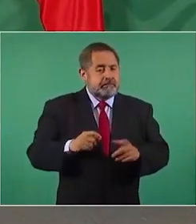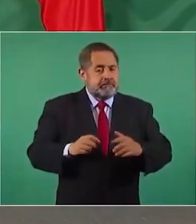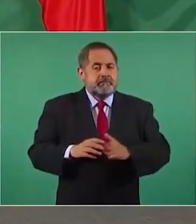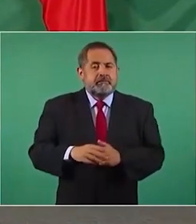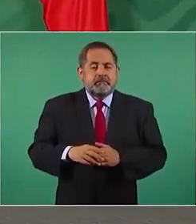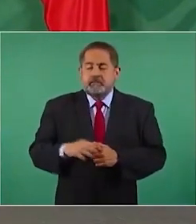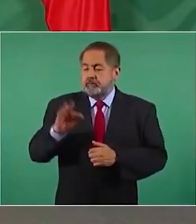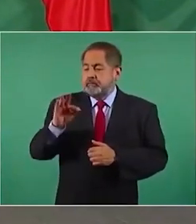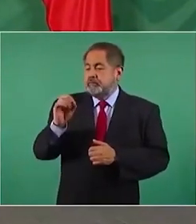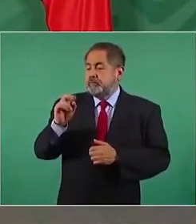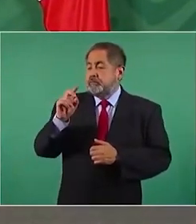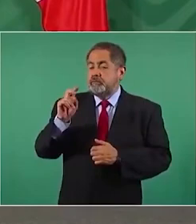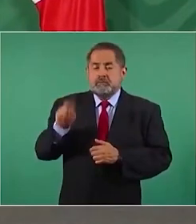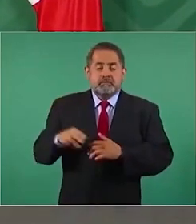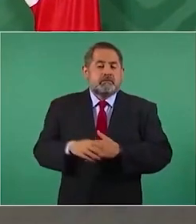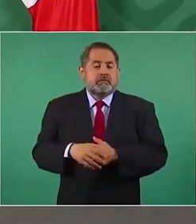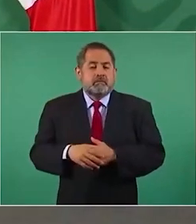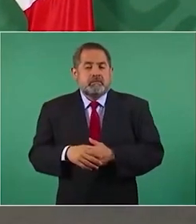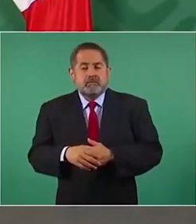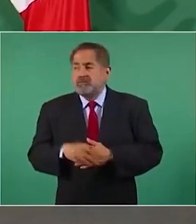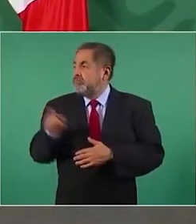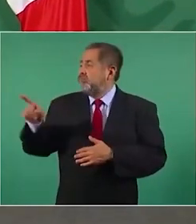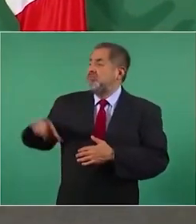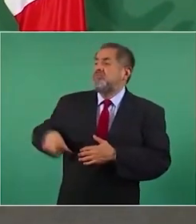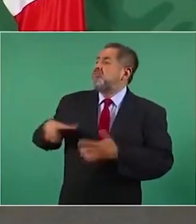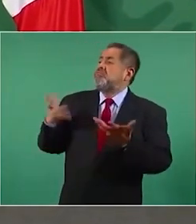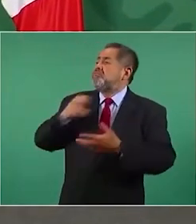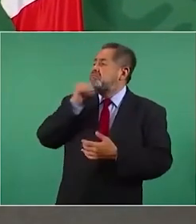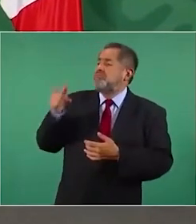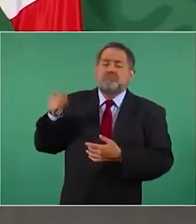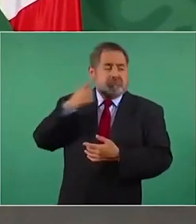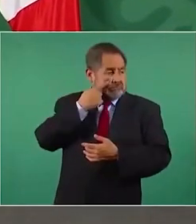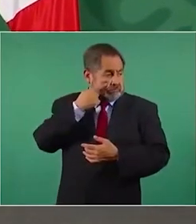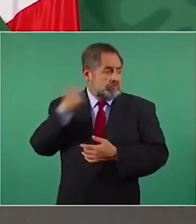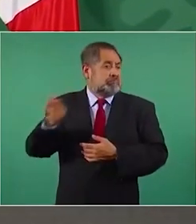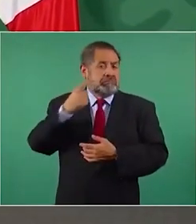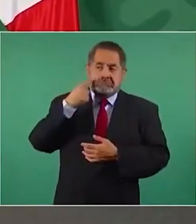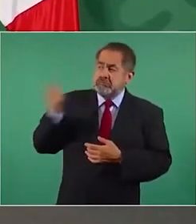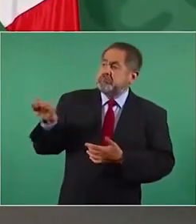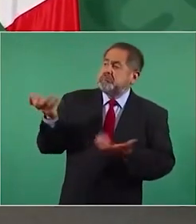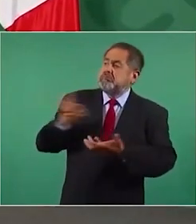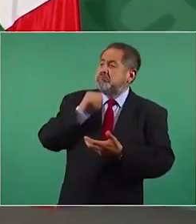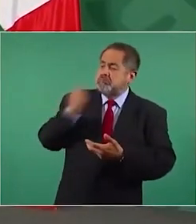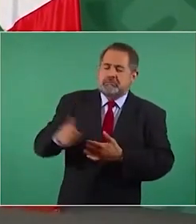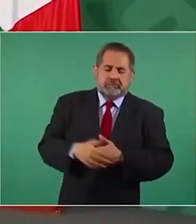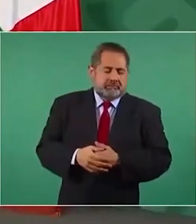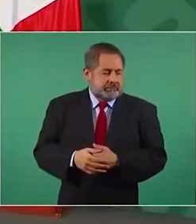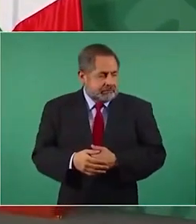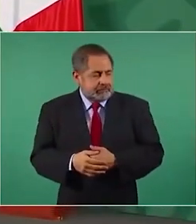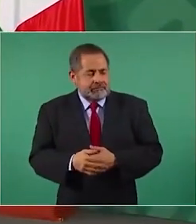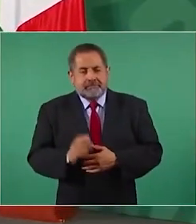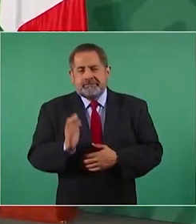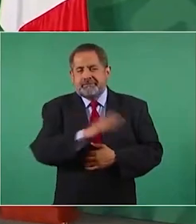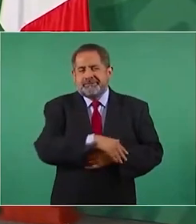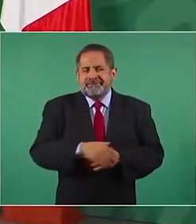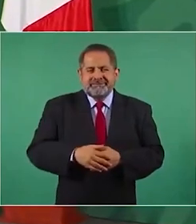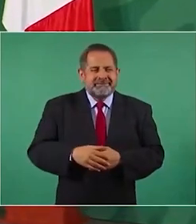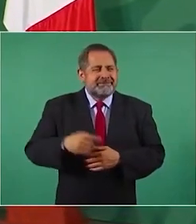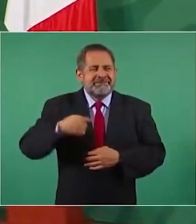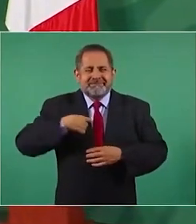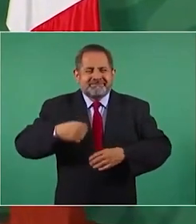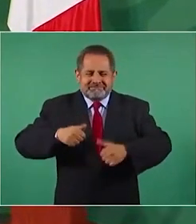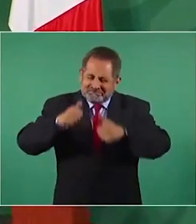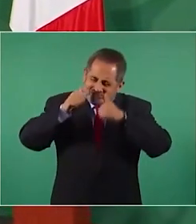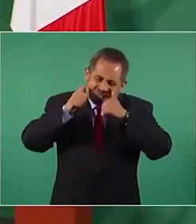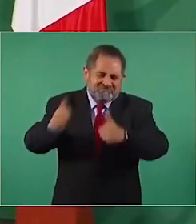Desaparece el Fonden, entonces ya el gobierno no atiende a los damnificados. Los estamos atendiendo mejor